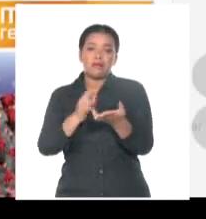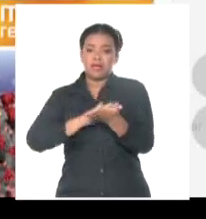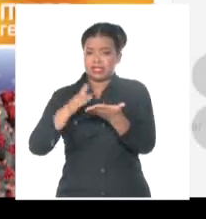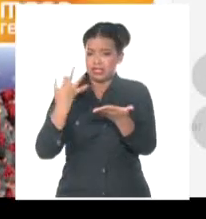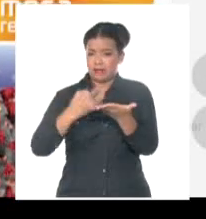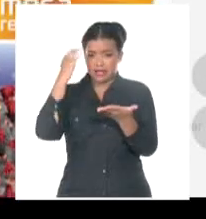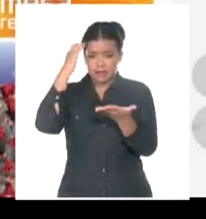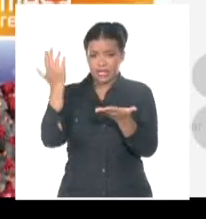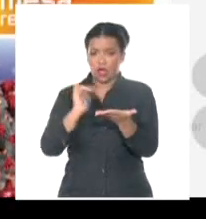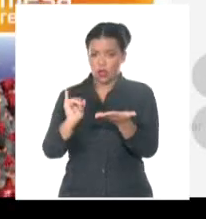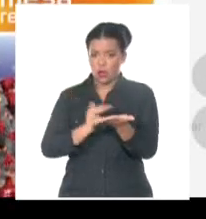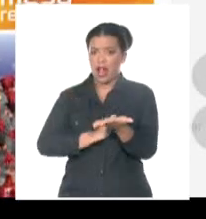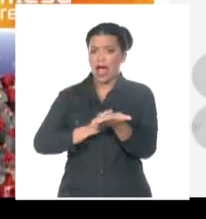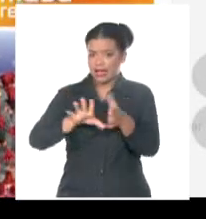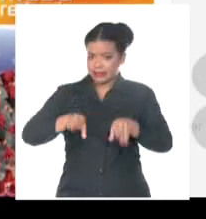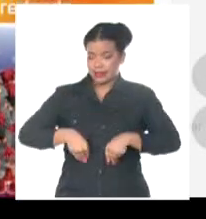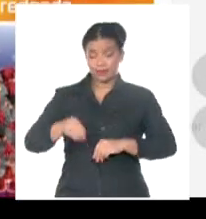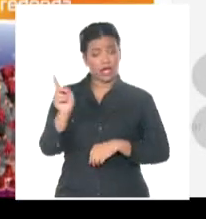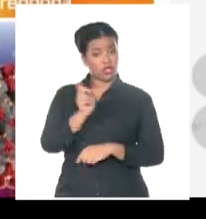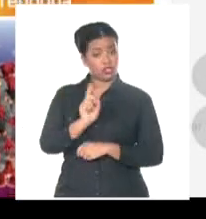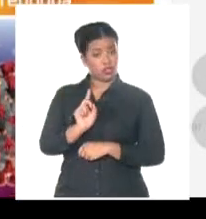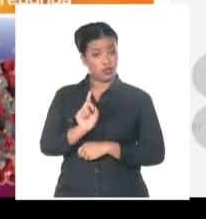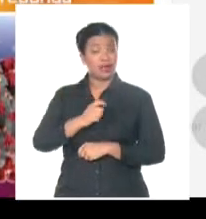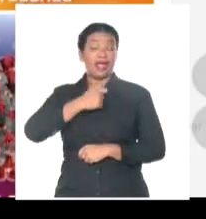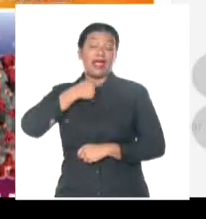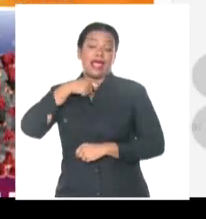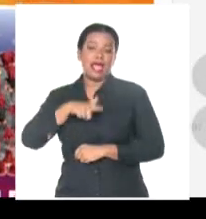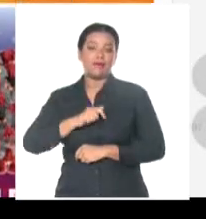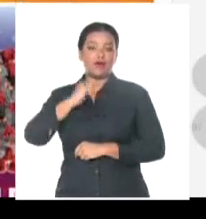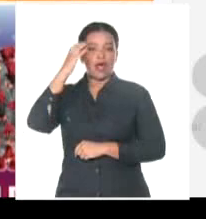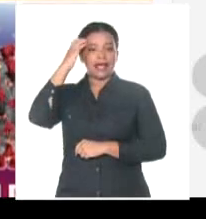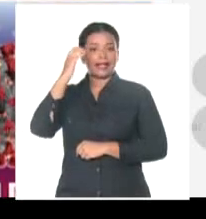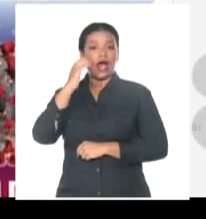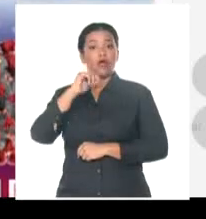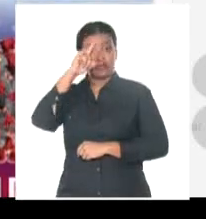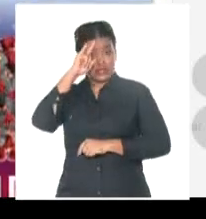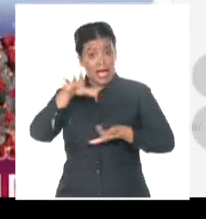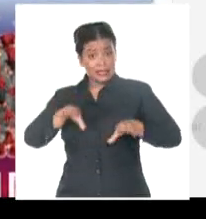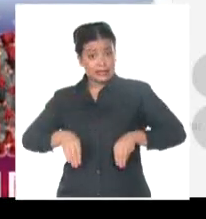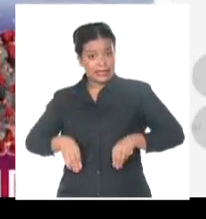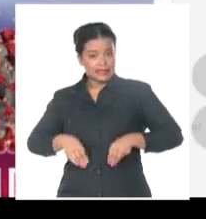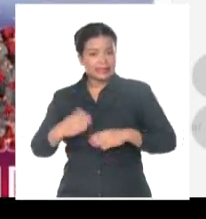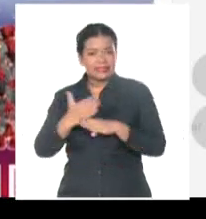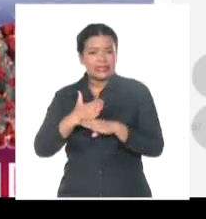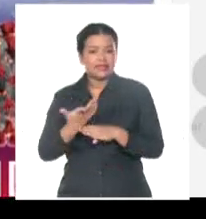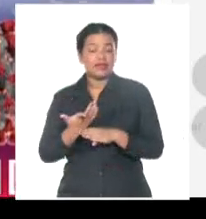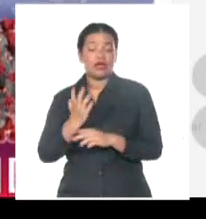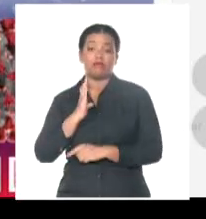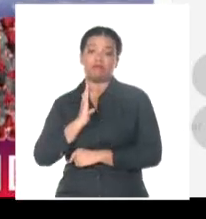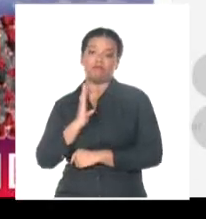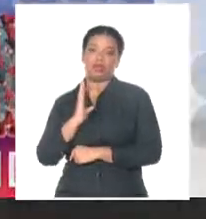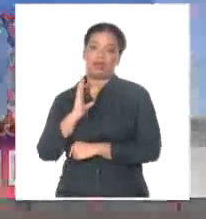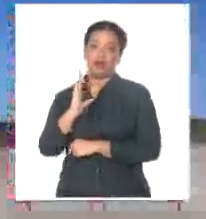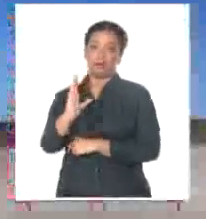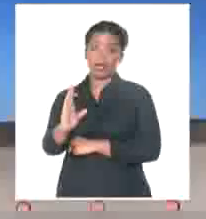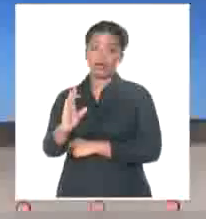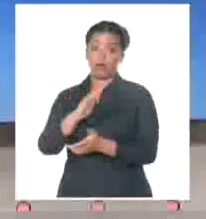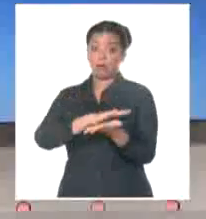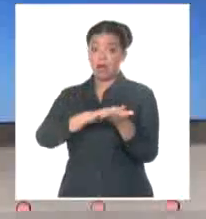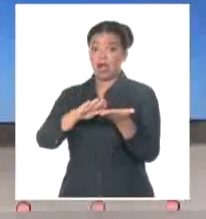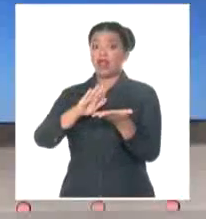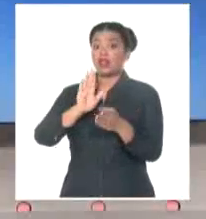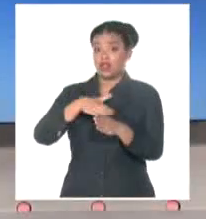Estado otorga su garantía. Cuando el Estado lo hace, ¿qué ocurre? Que está demostrando respeto hacia ese ente que otorgó el préstamo.